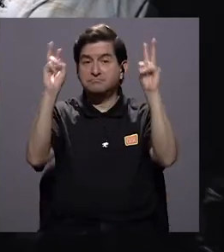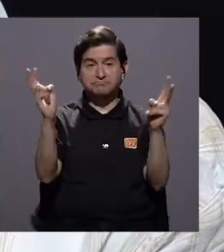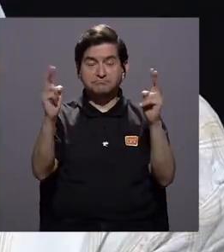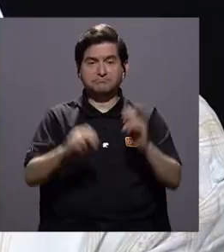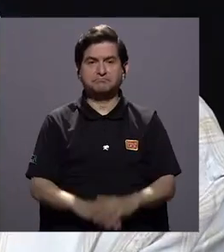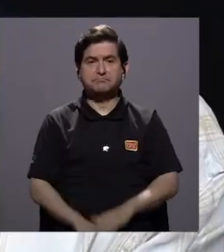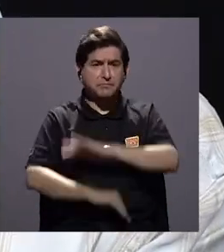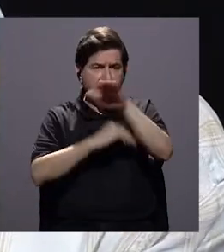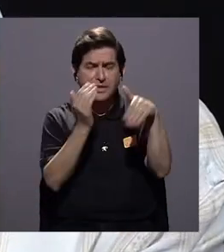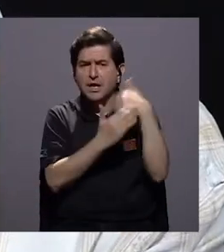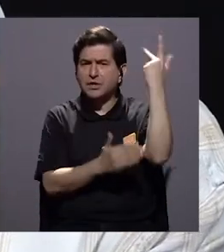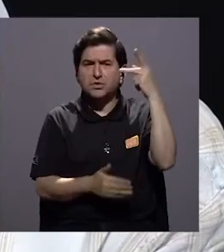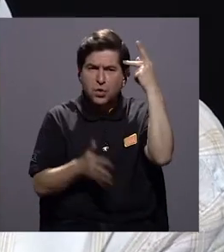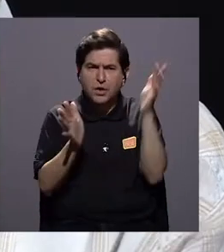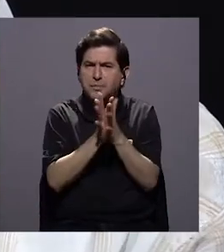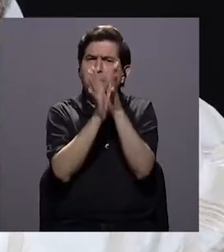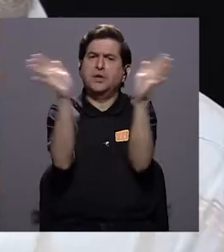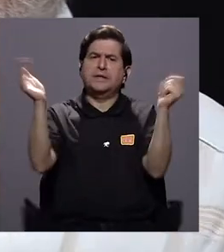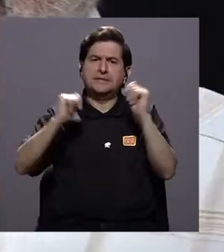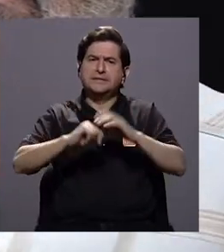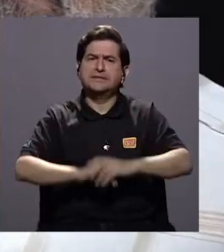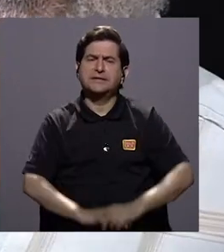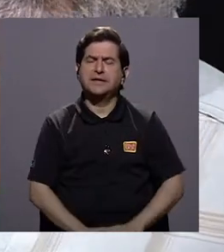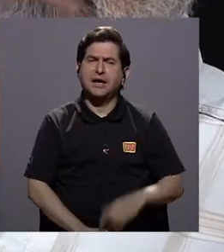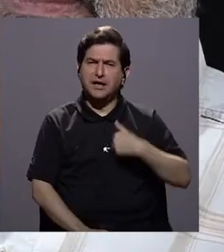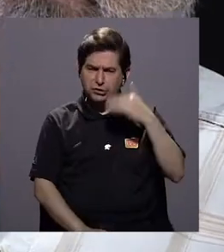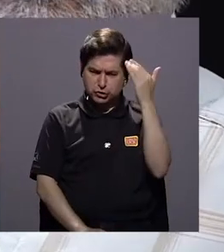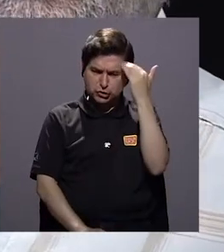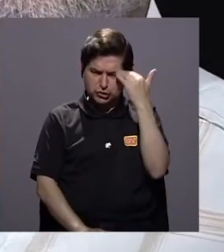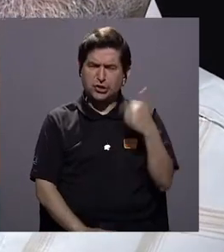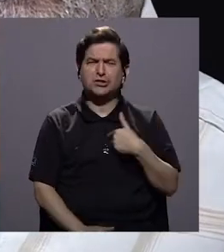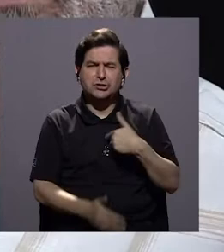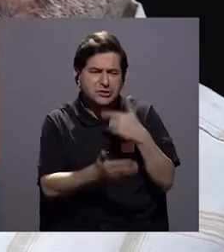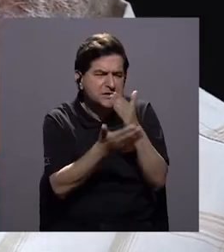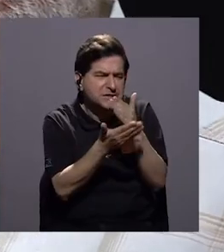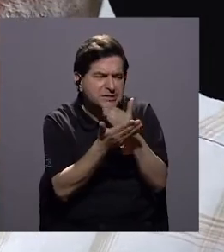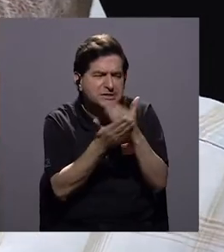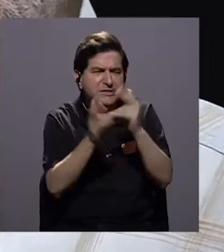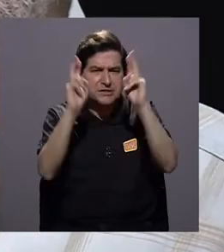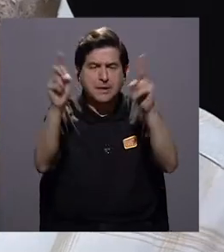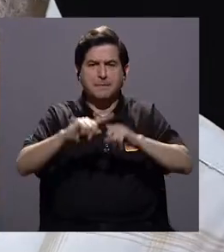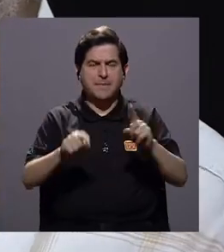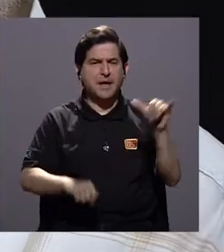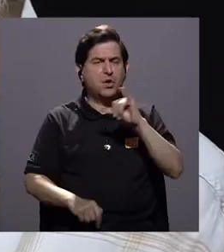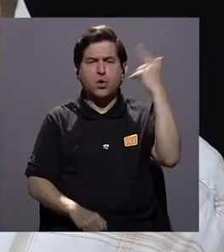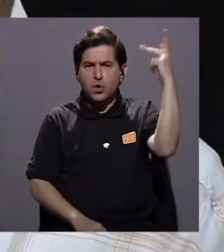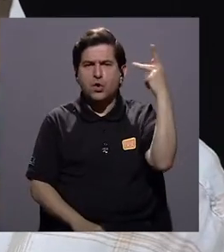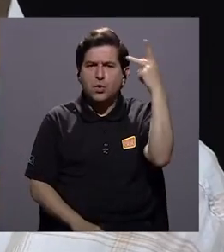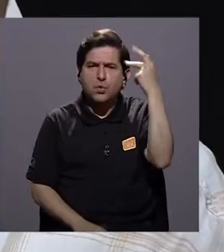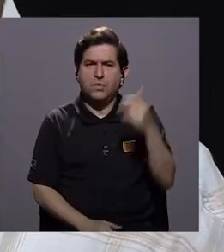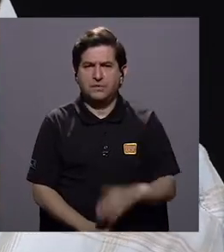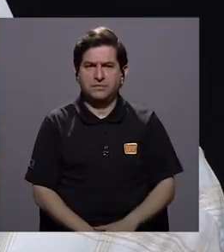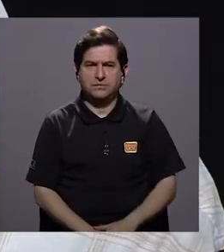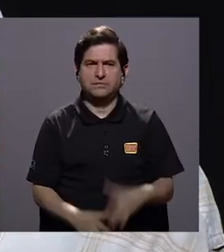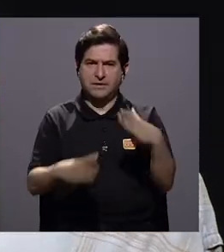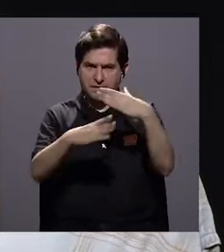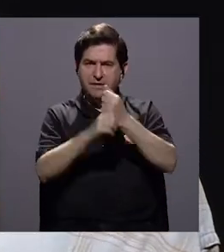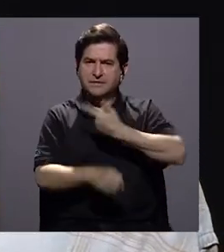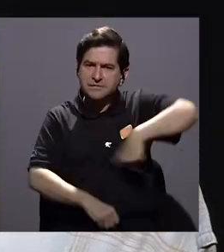tema. Y van todas las políticas públicas. Yo sé que soy muy necio con los temas, pero van las mismas políticas. Cuando hacemos